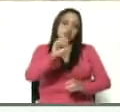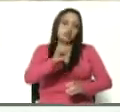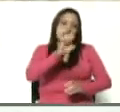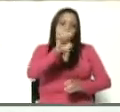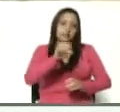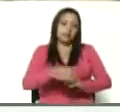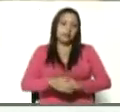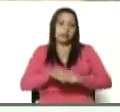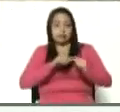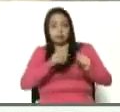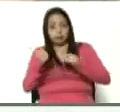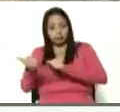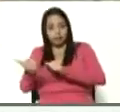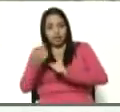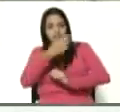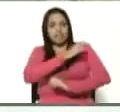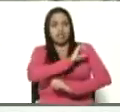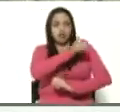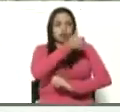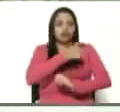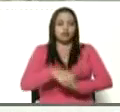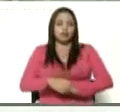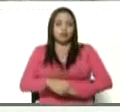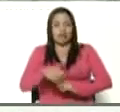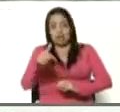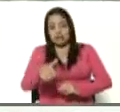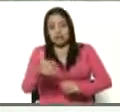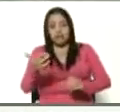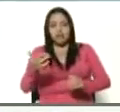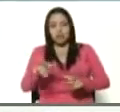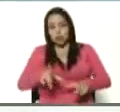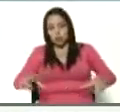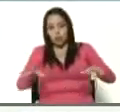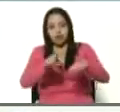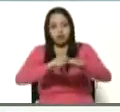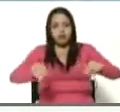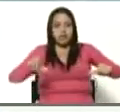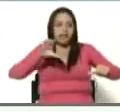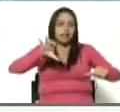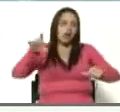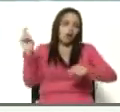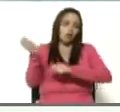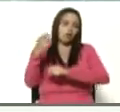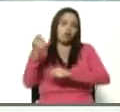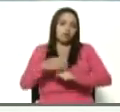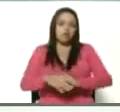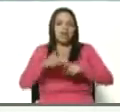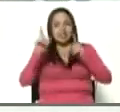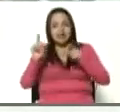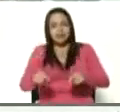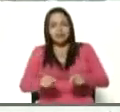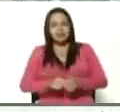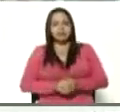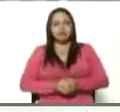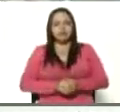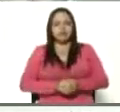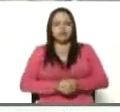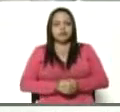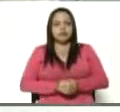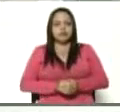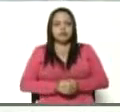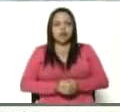Él es director de la unidad territorial del estado Apure. También del señor